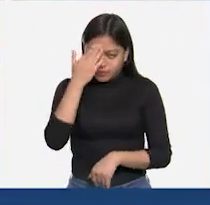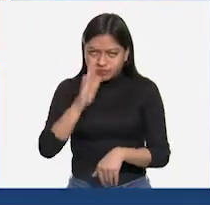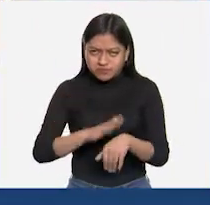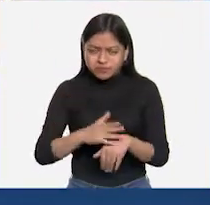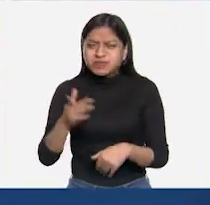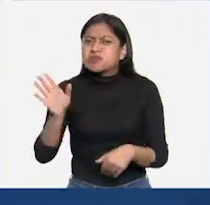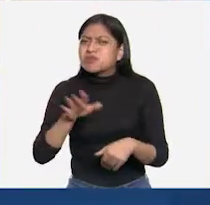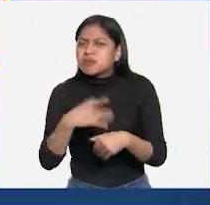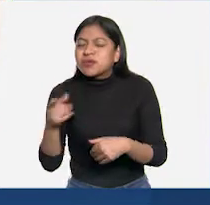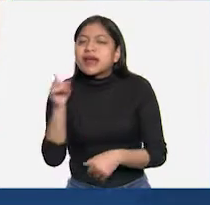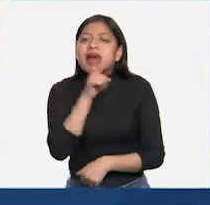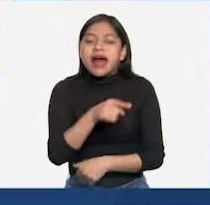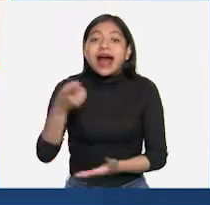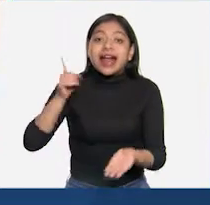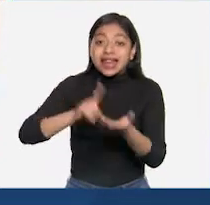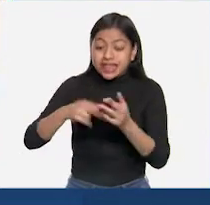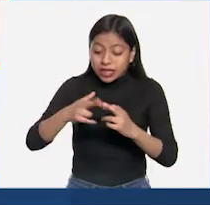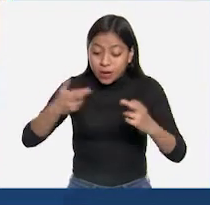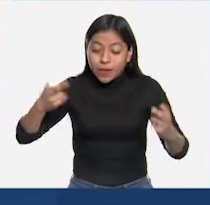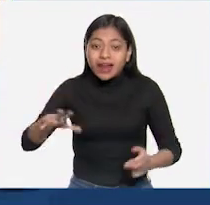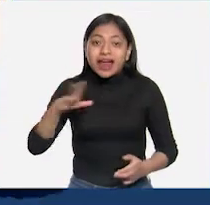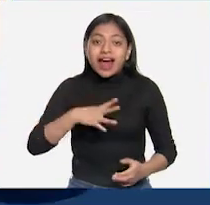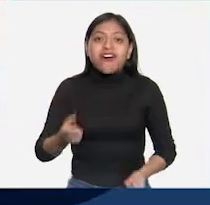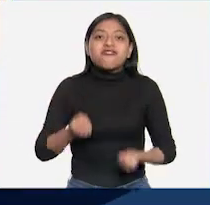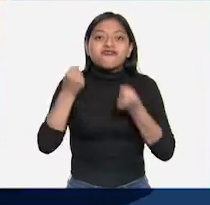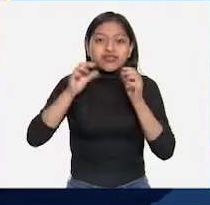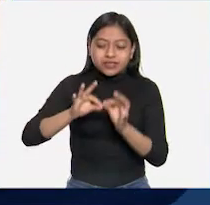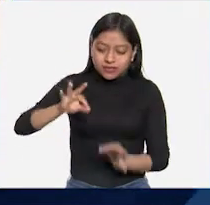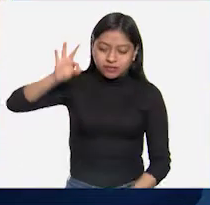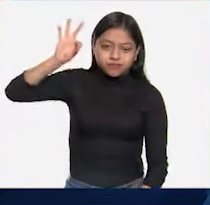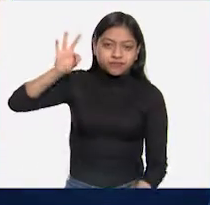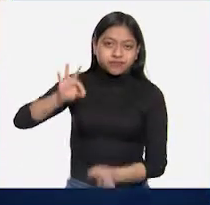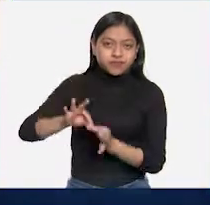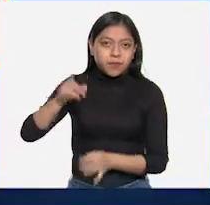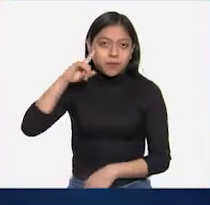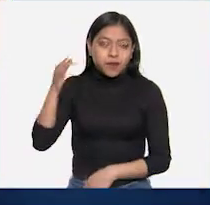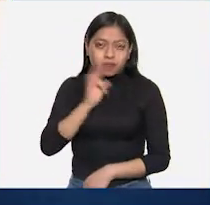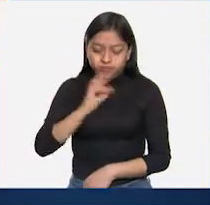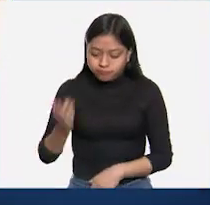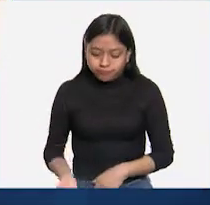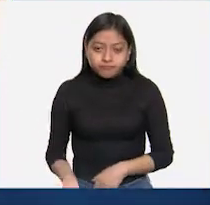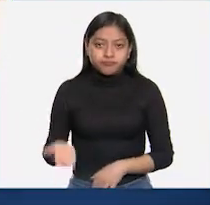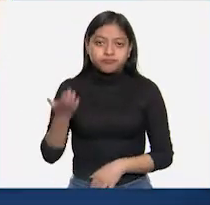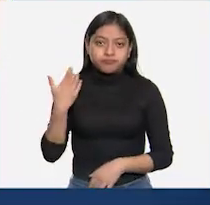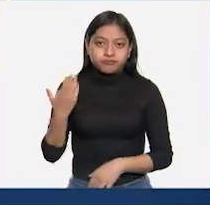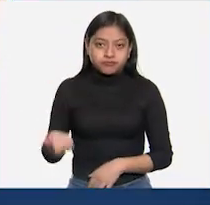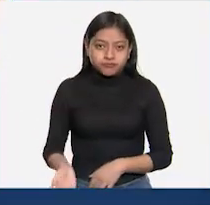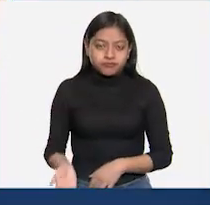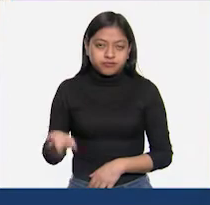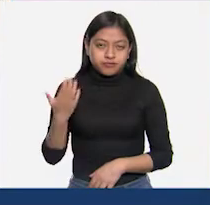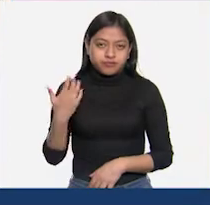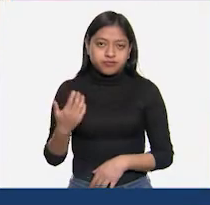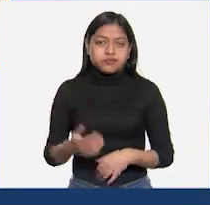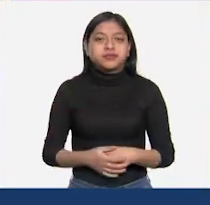fuerza elástica para que vuelva a nuestras manos.